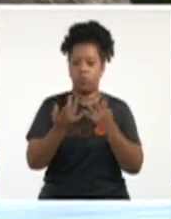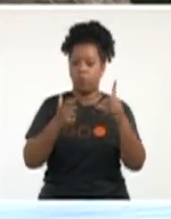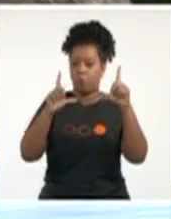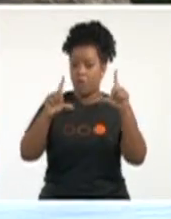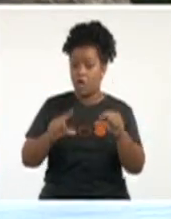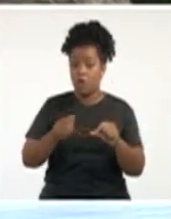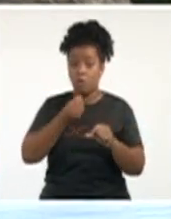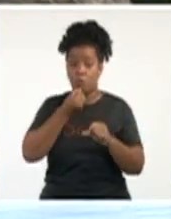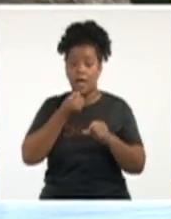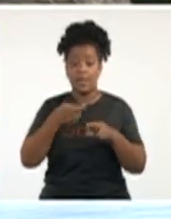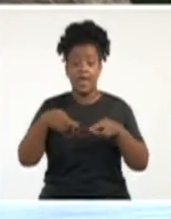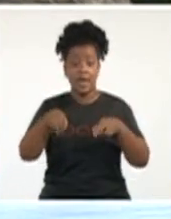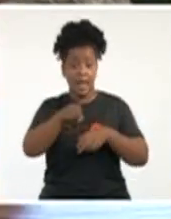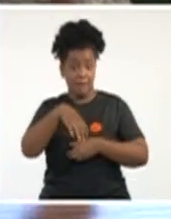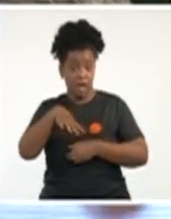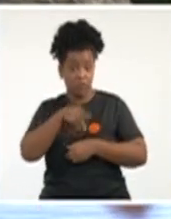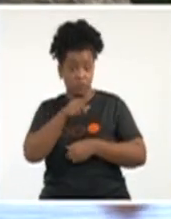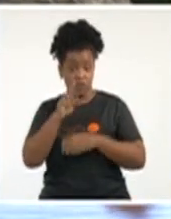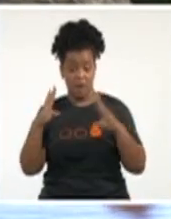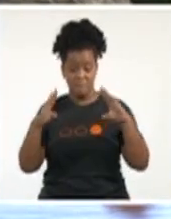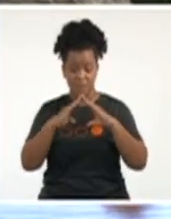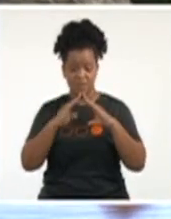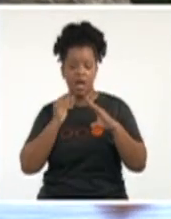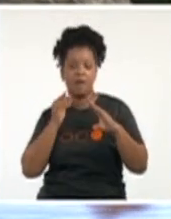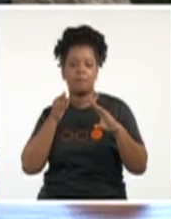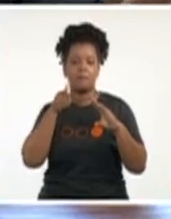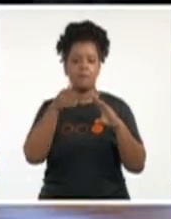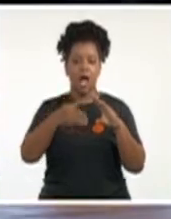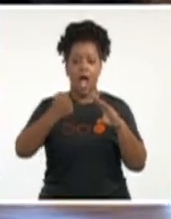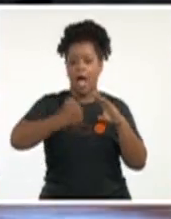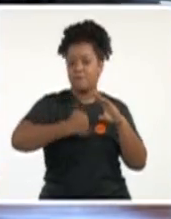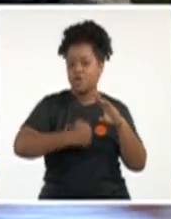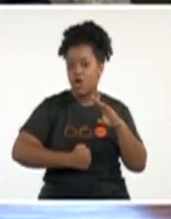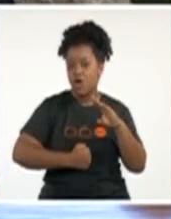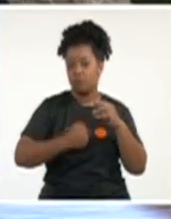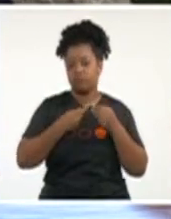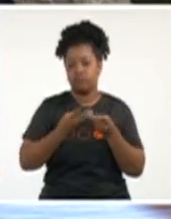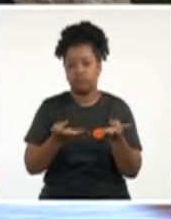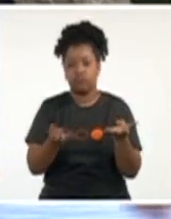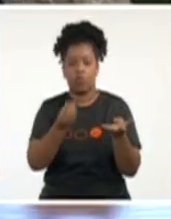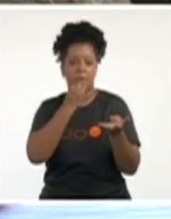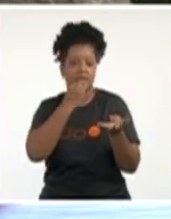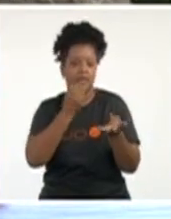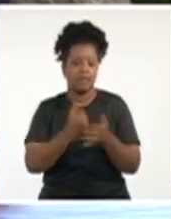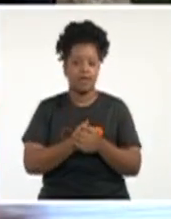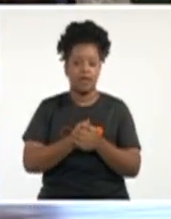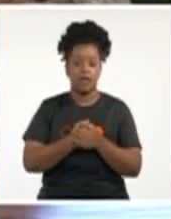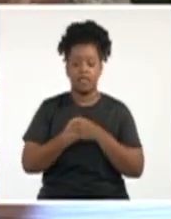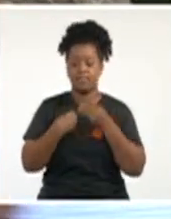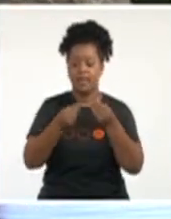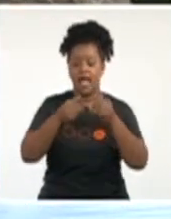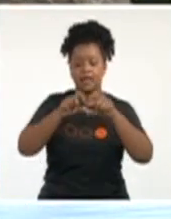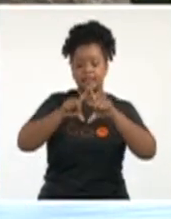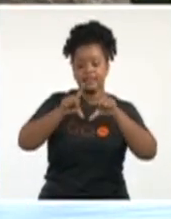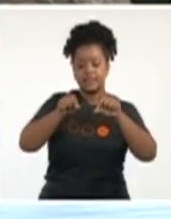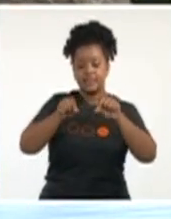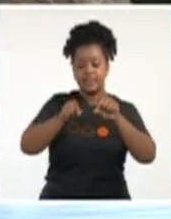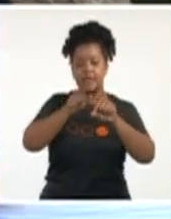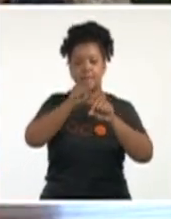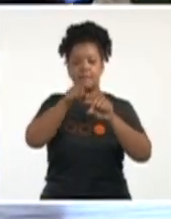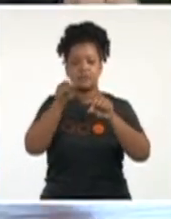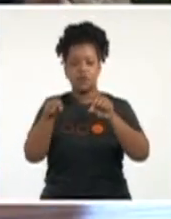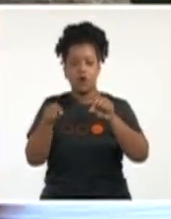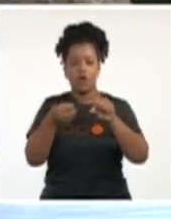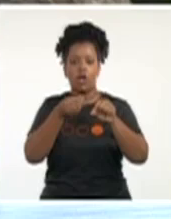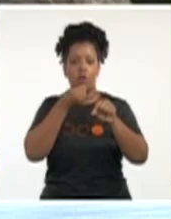barrios, es buscar cómo organizar desde el barrio los tickets para que las personas no tengan que aglomerarse frente a una tienda